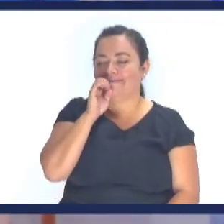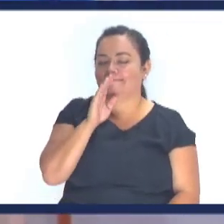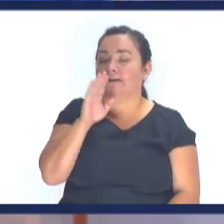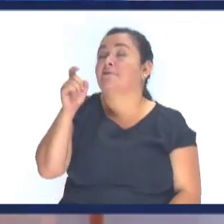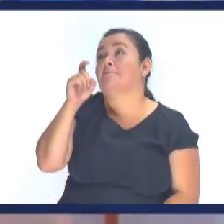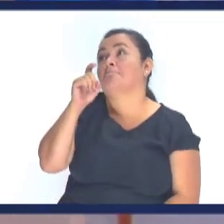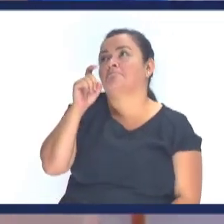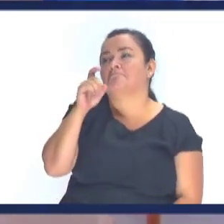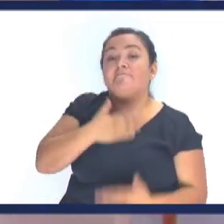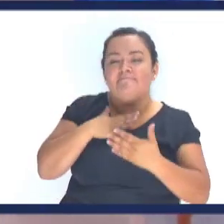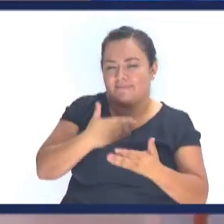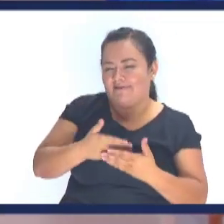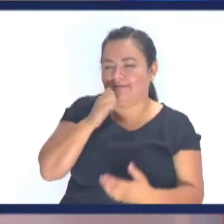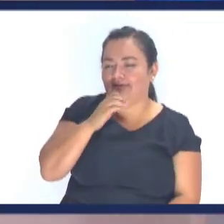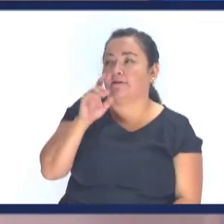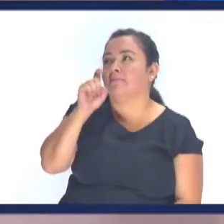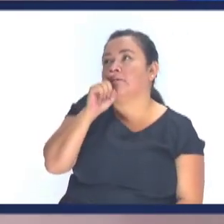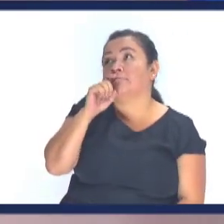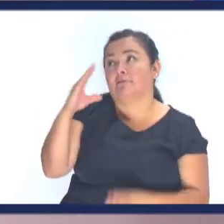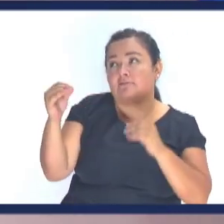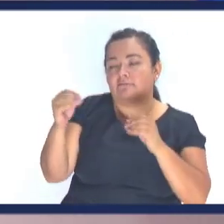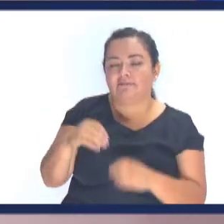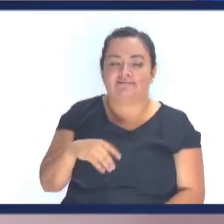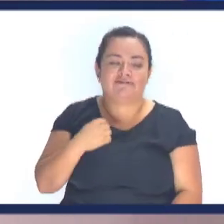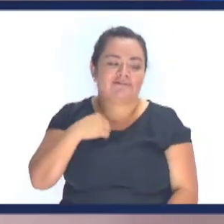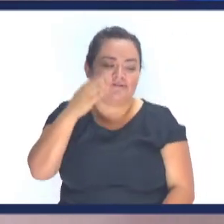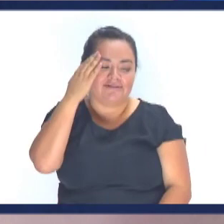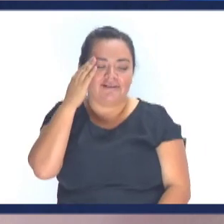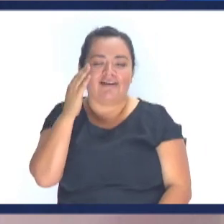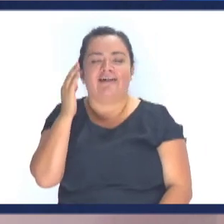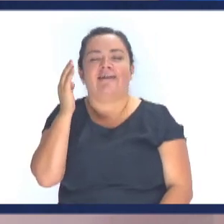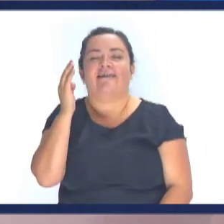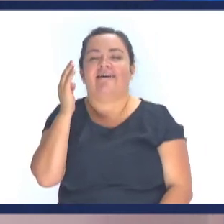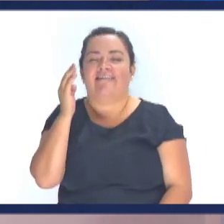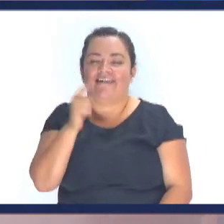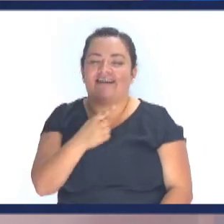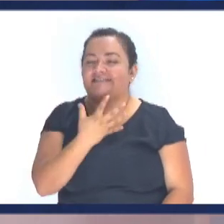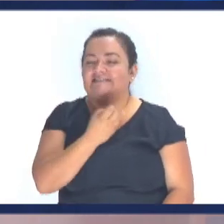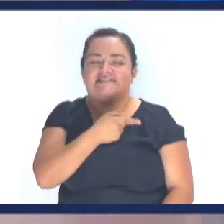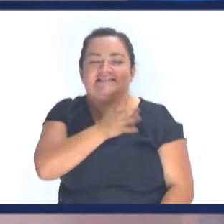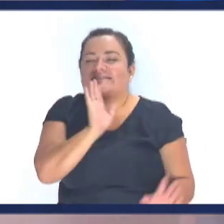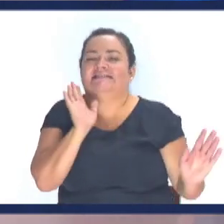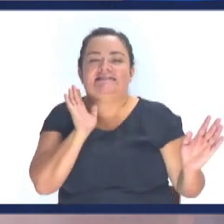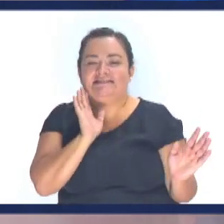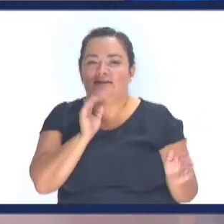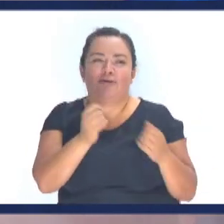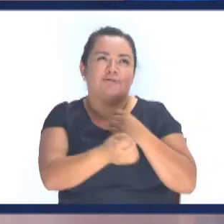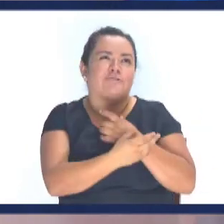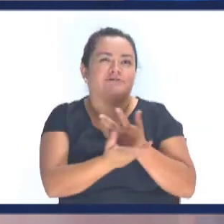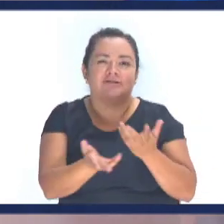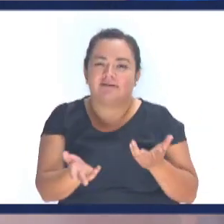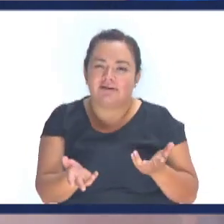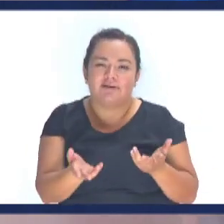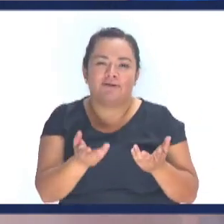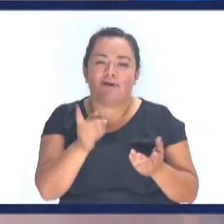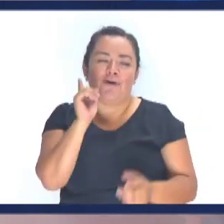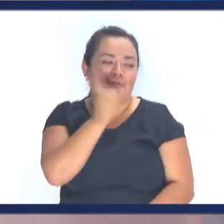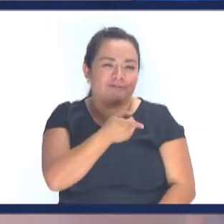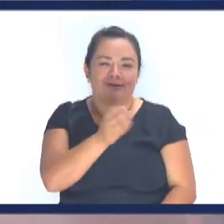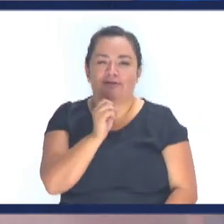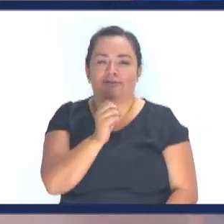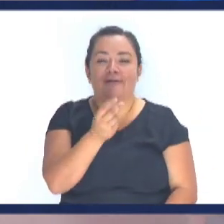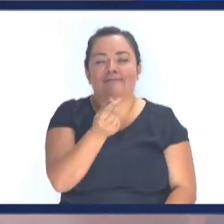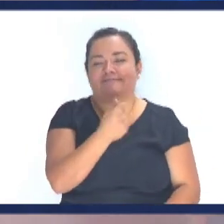llega y dice Papi podemos hablar Y usted papá dice Usted sabe que cuando un hijo se acerca Siempre se acerca por algo Por un consejo Por un